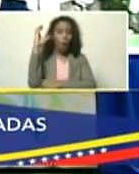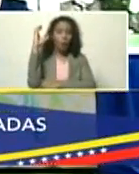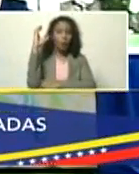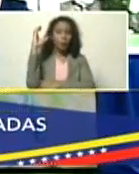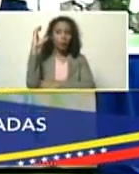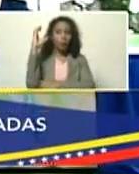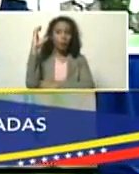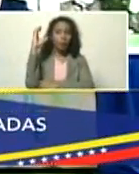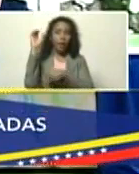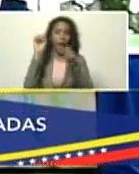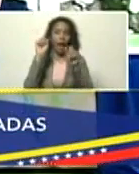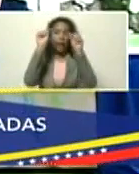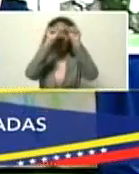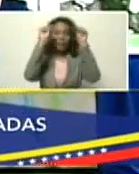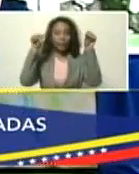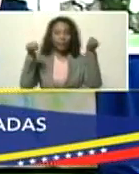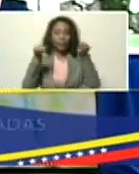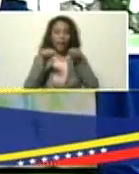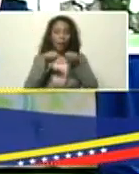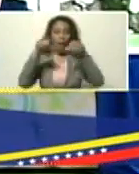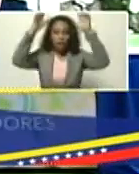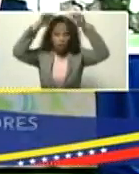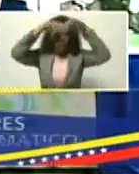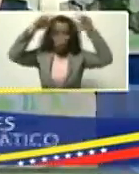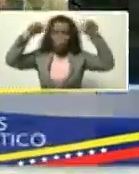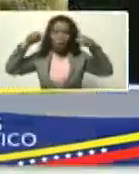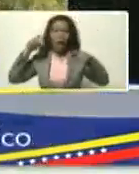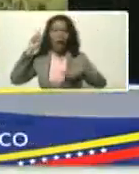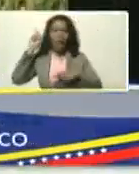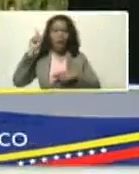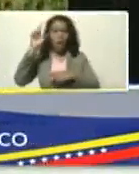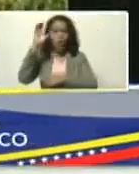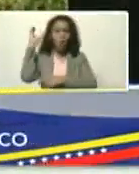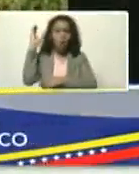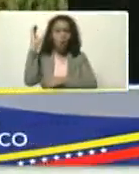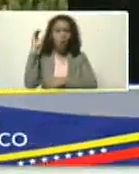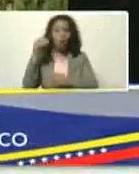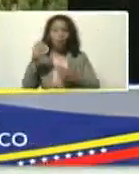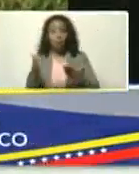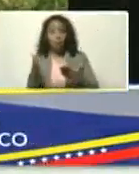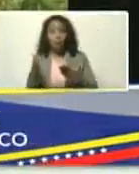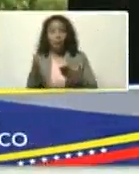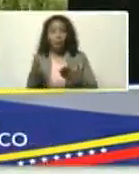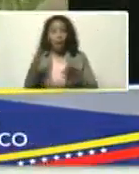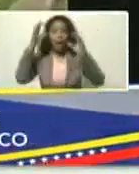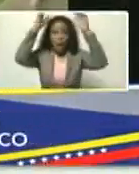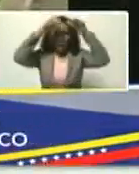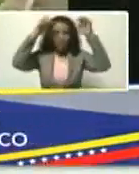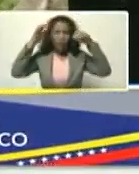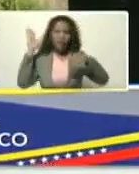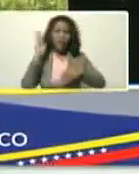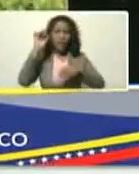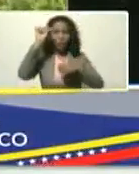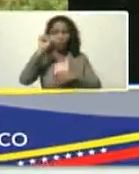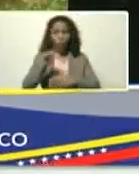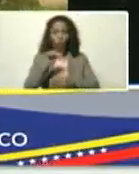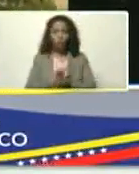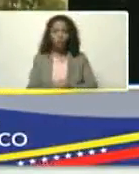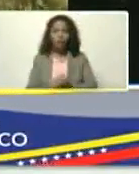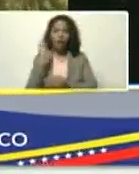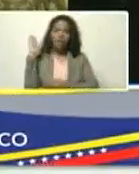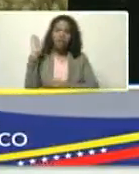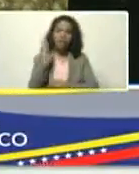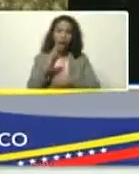en el sistema, de lluvias, que entra en Colombia, y, parte de las lluvias, vienen del sur, vienen